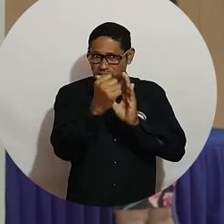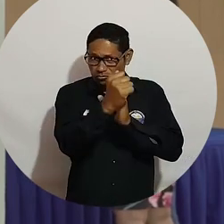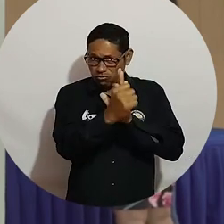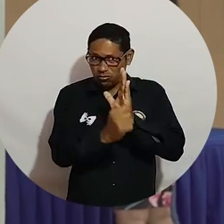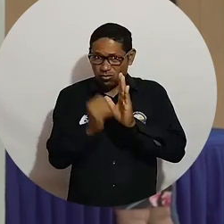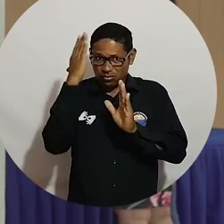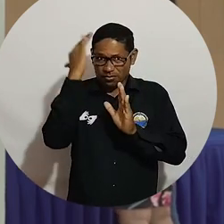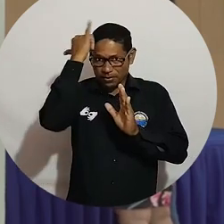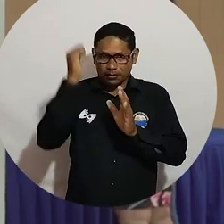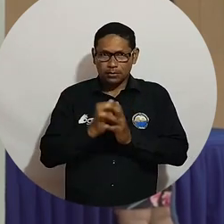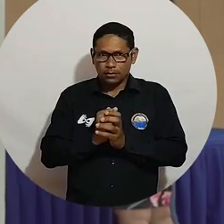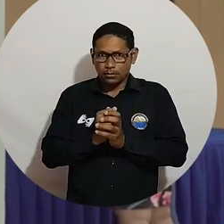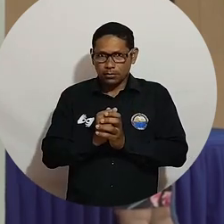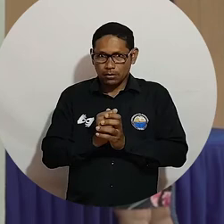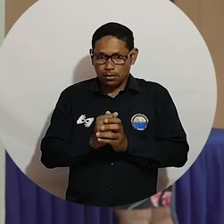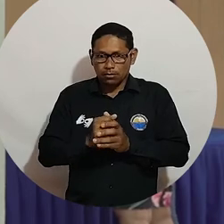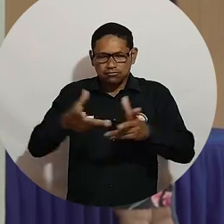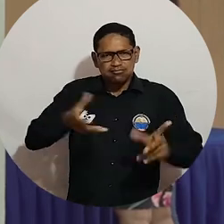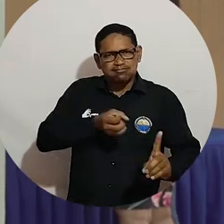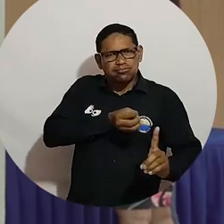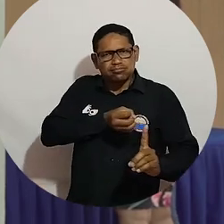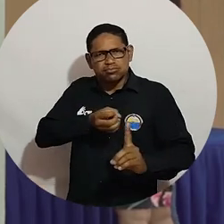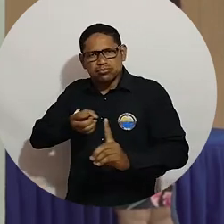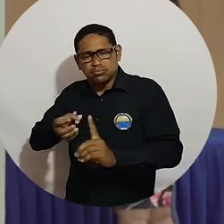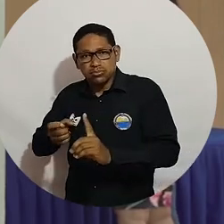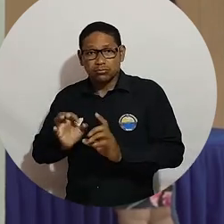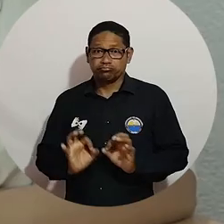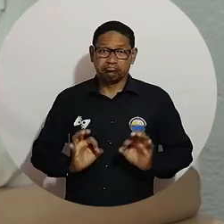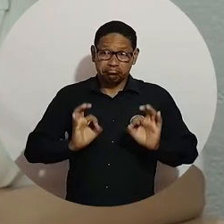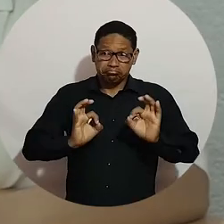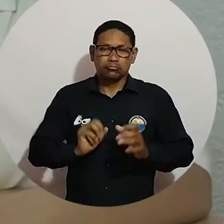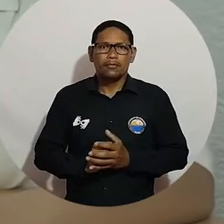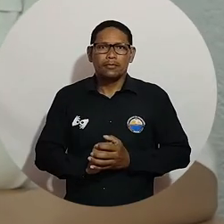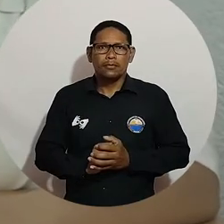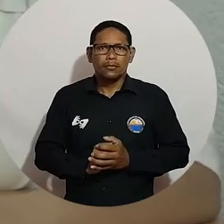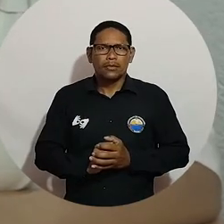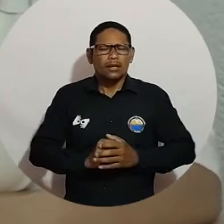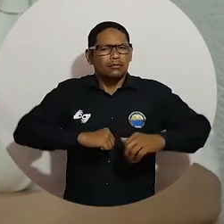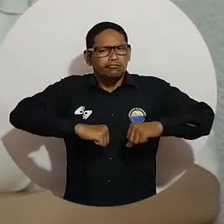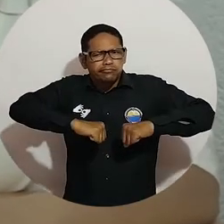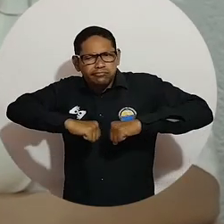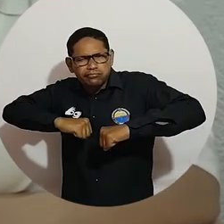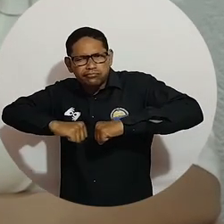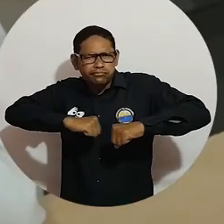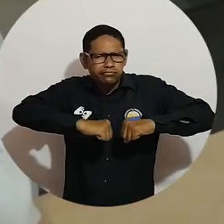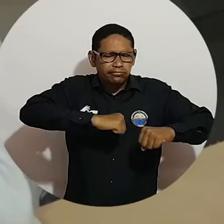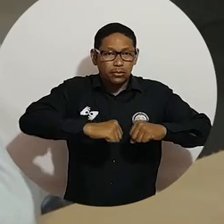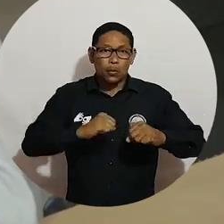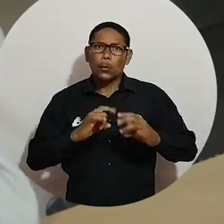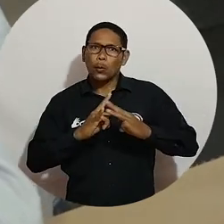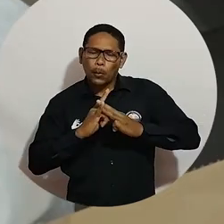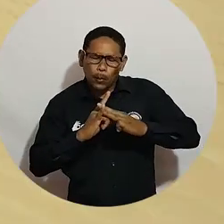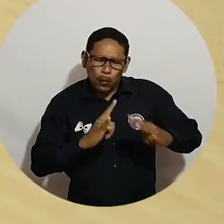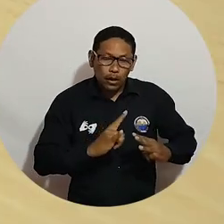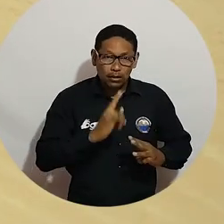académicos. Este evento fue posible gracias a la rama estudiantil IEEE. A través de estas actividades, Unimagdalena